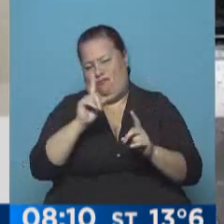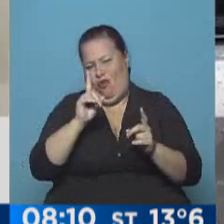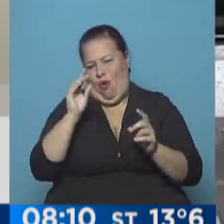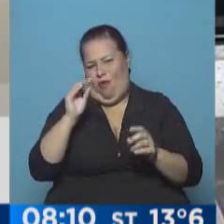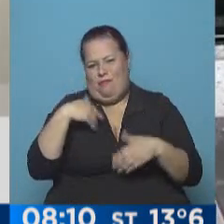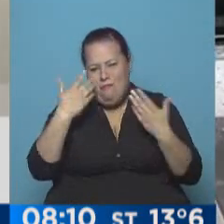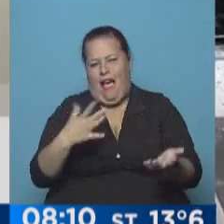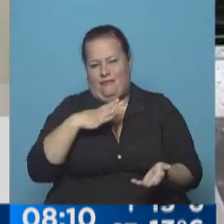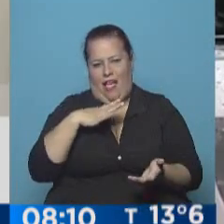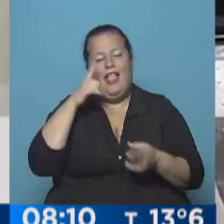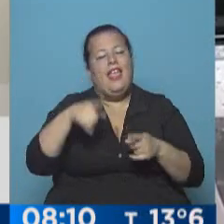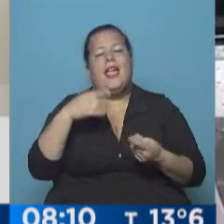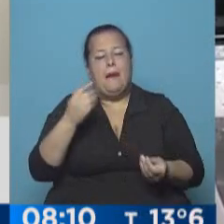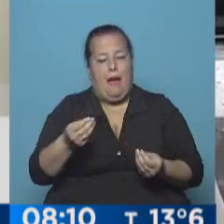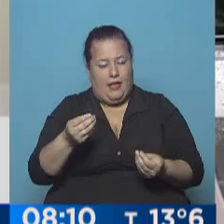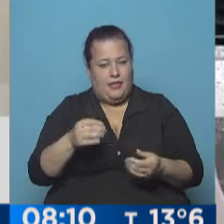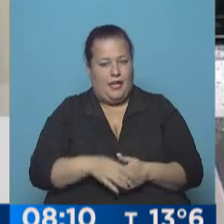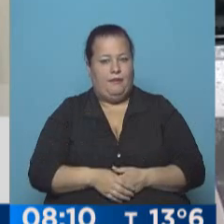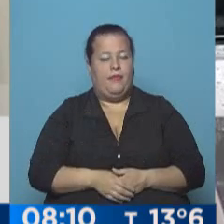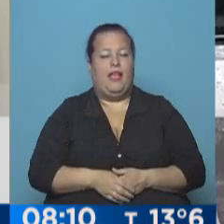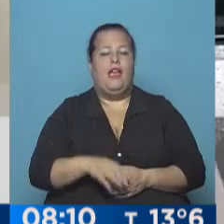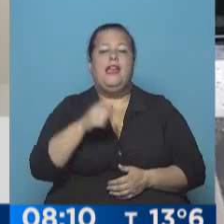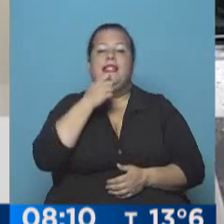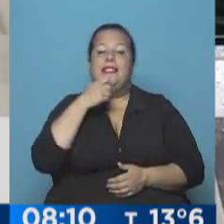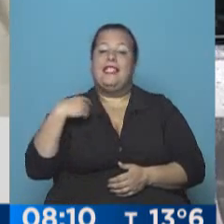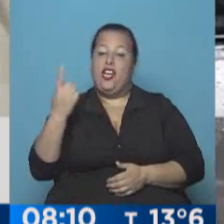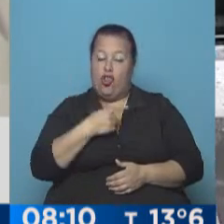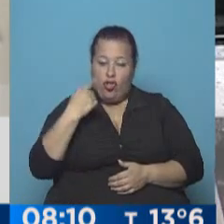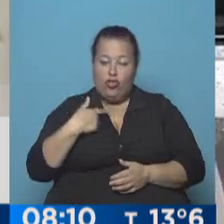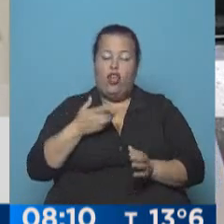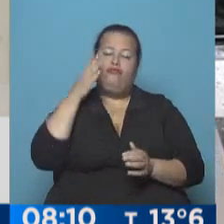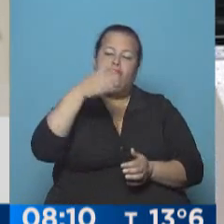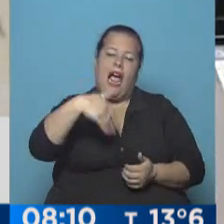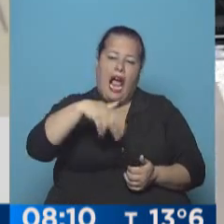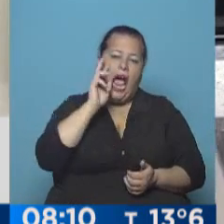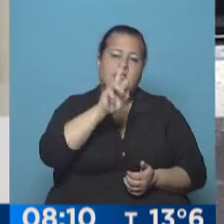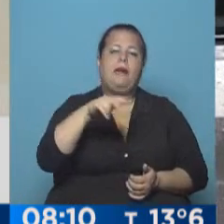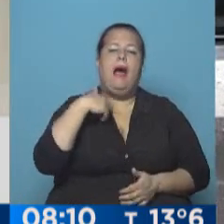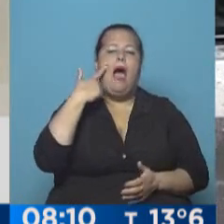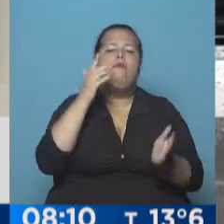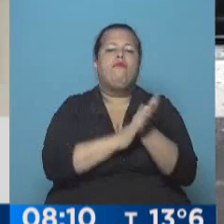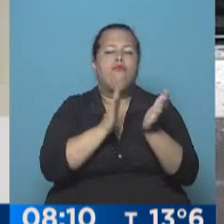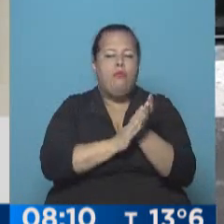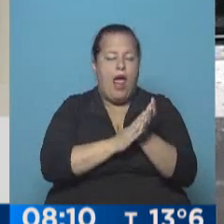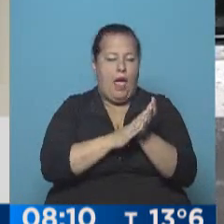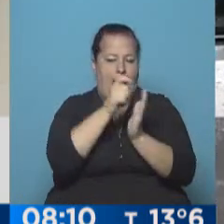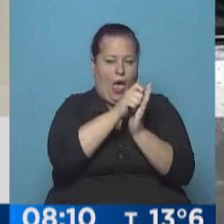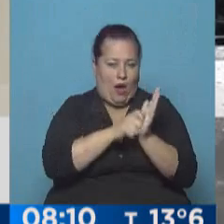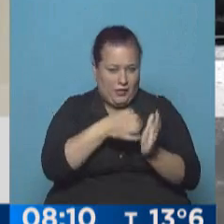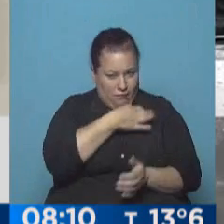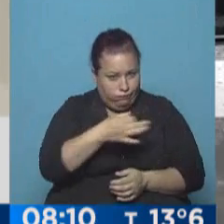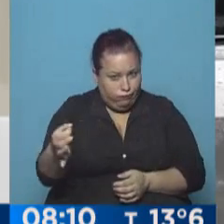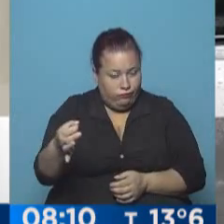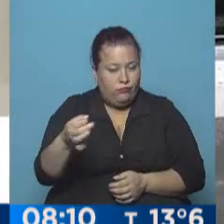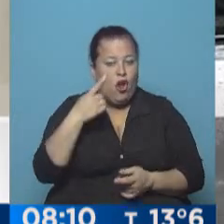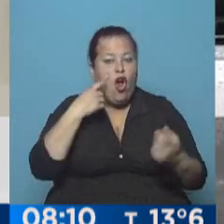que ocurre en realidad es que en la medida en que nosotros hemos salido de la calle precisamente para comprobar esta estadística si es que hay